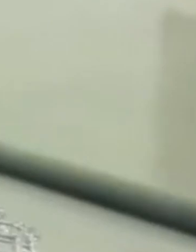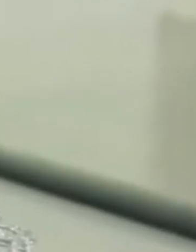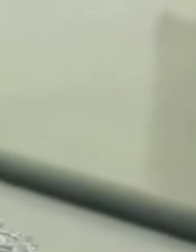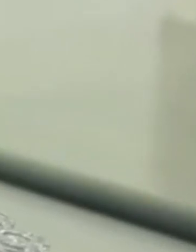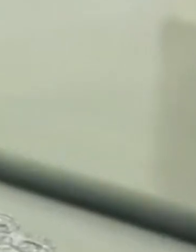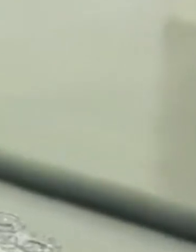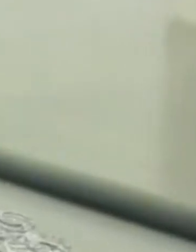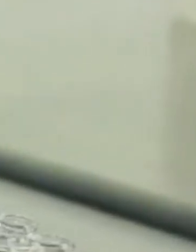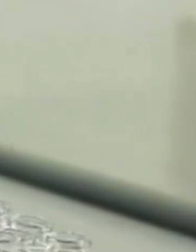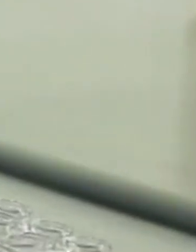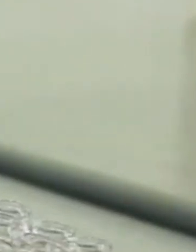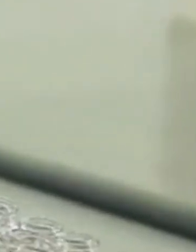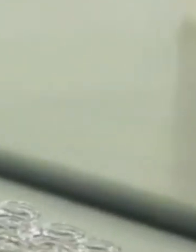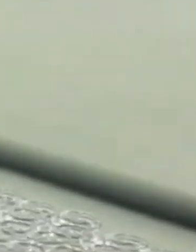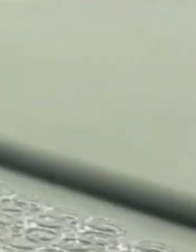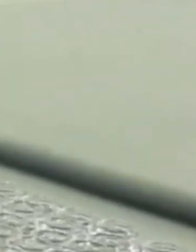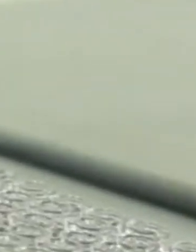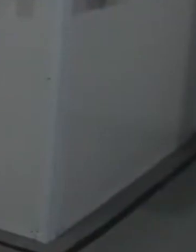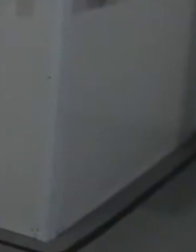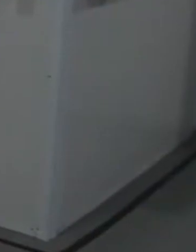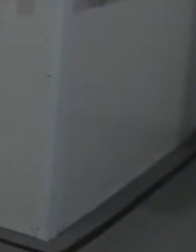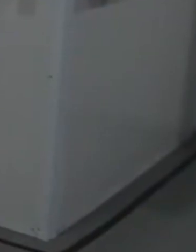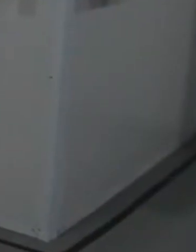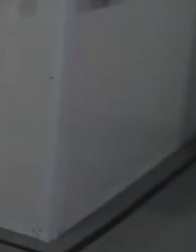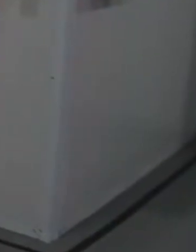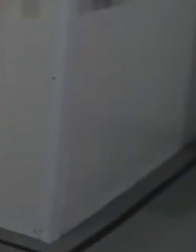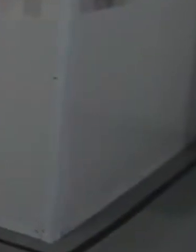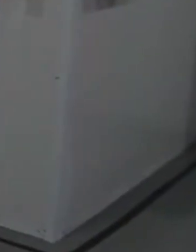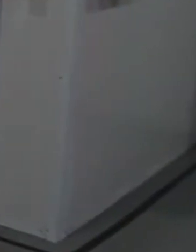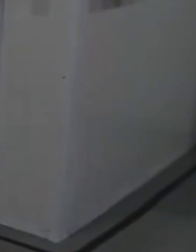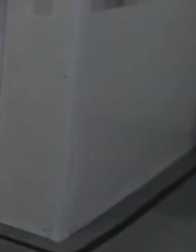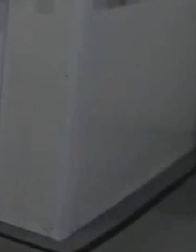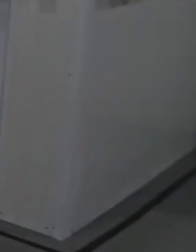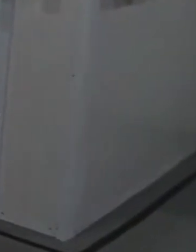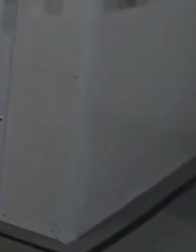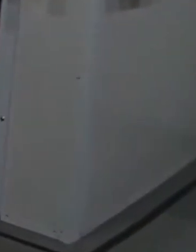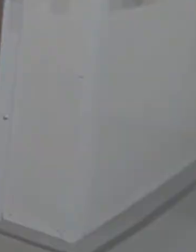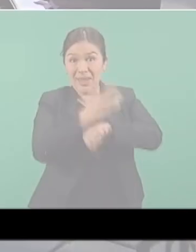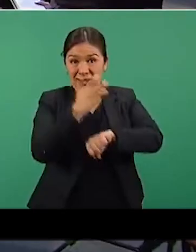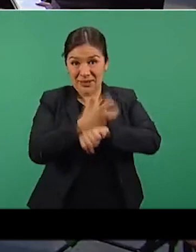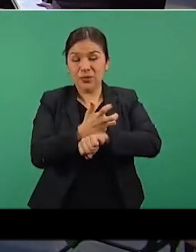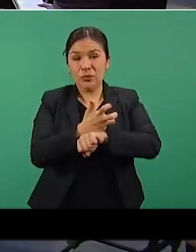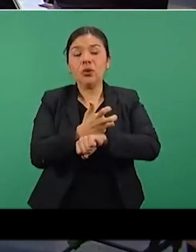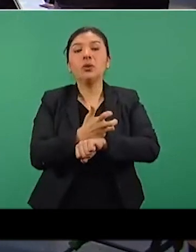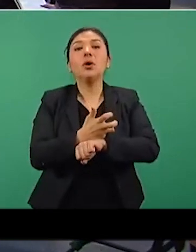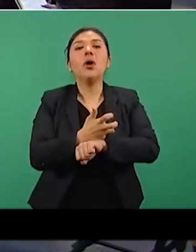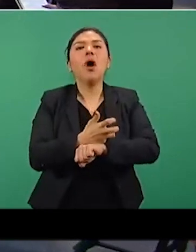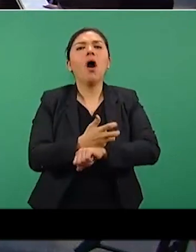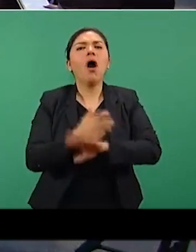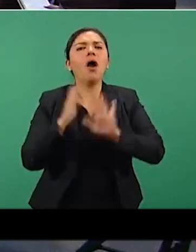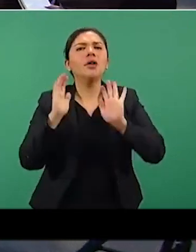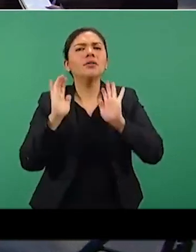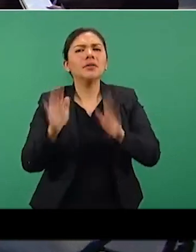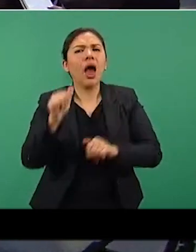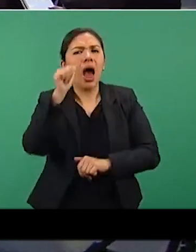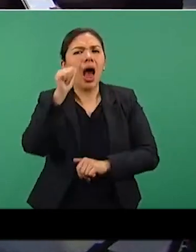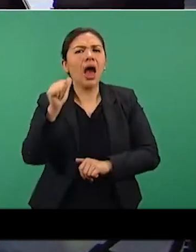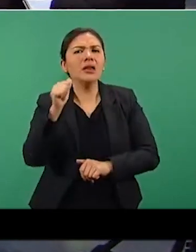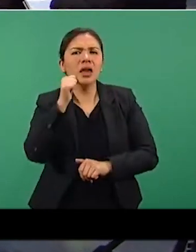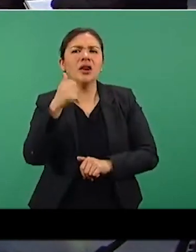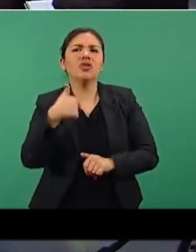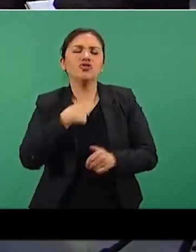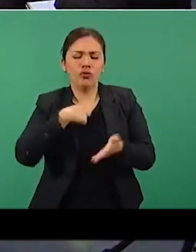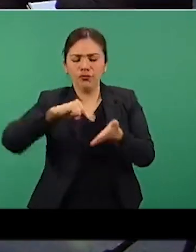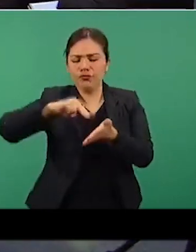anunció que la vacuna de AstraZeneca de Estados Unidos llegará el próximo mes de abril a México. Ayer enviamos el documento ya